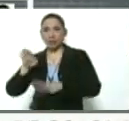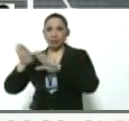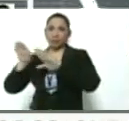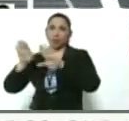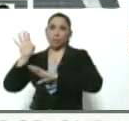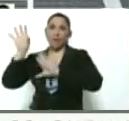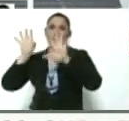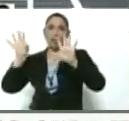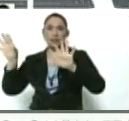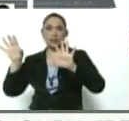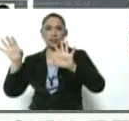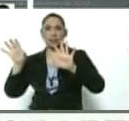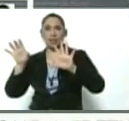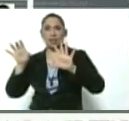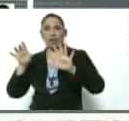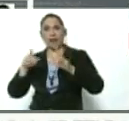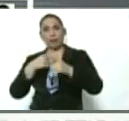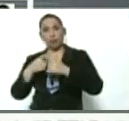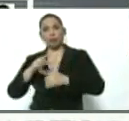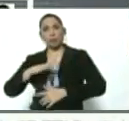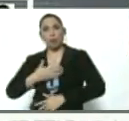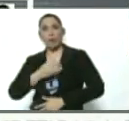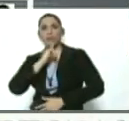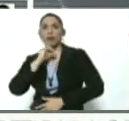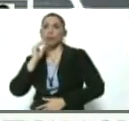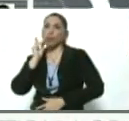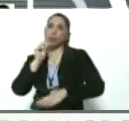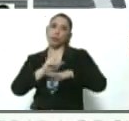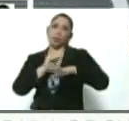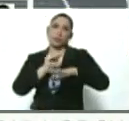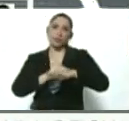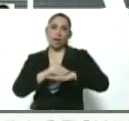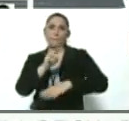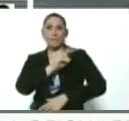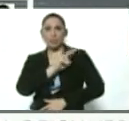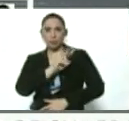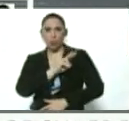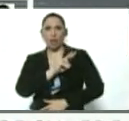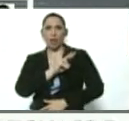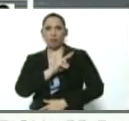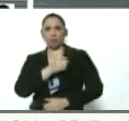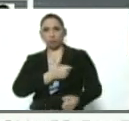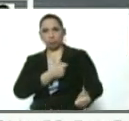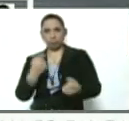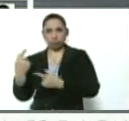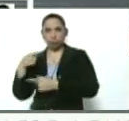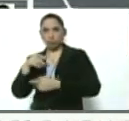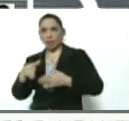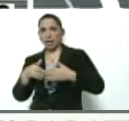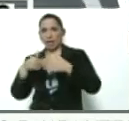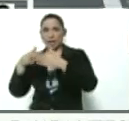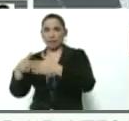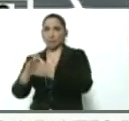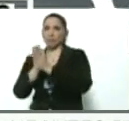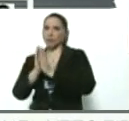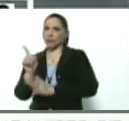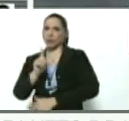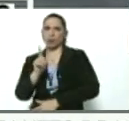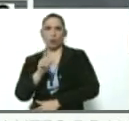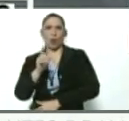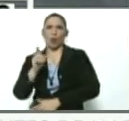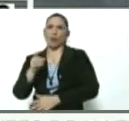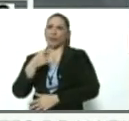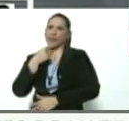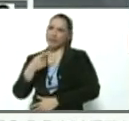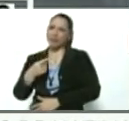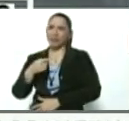y que perfectamente el presidente Duque pueda solicitar al gobierno de Venezuela la devolución de esas lanchas. Por favor, no vayan a cometer la barrabasada